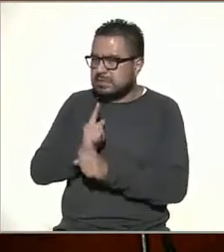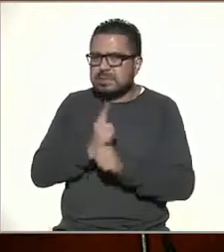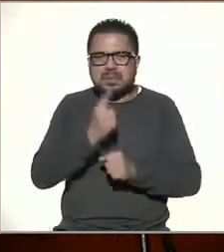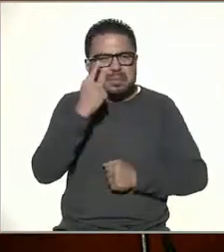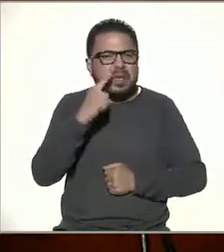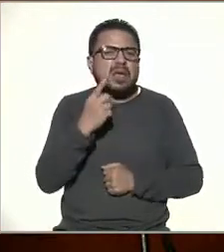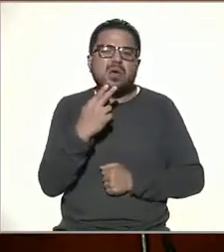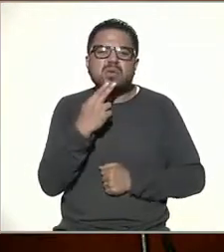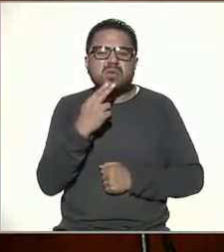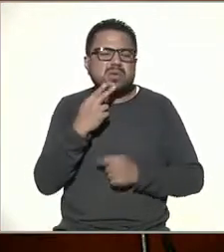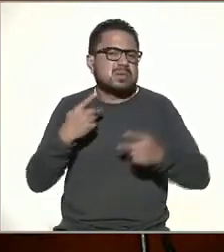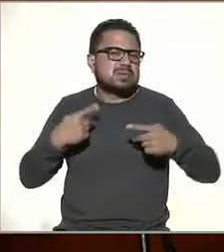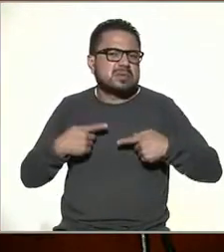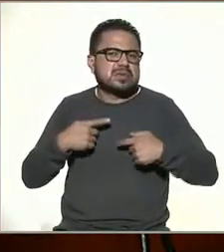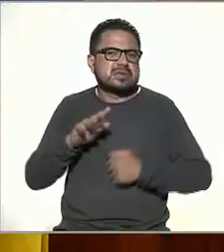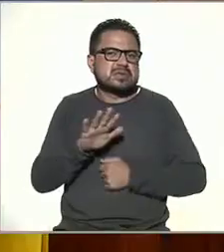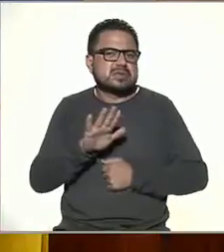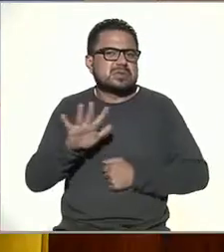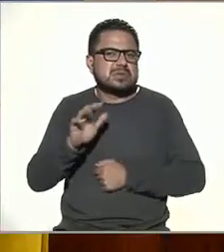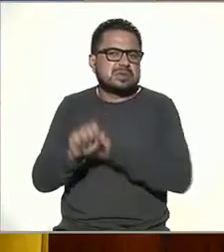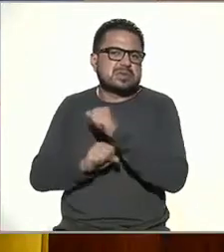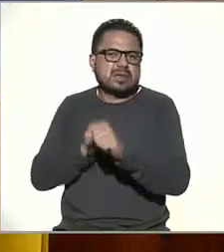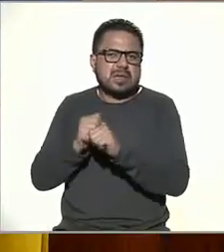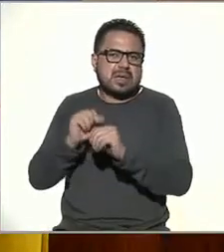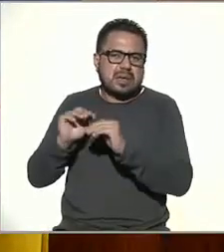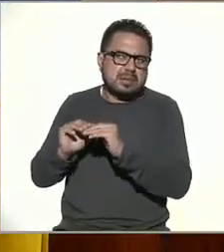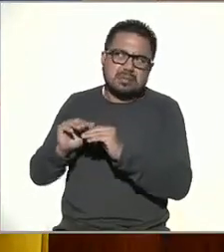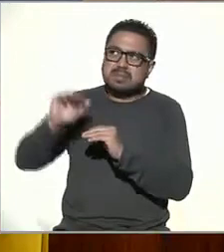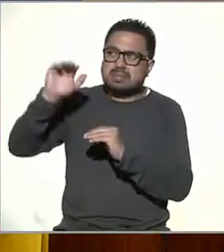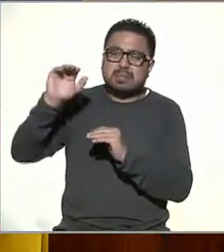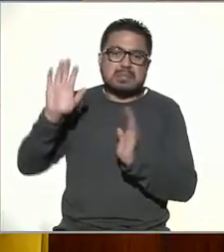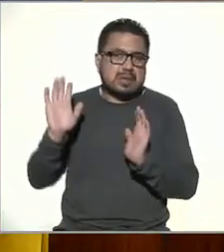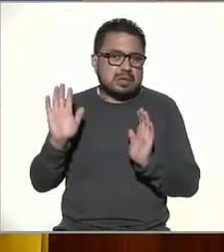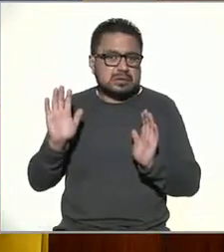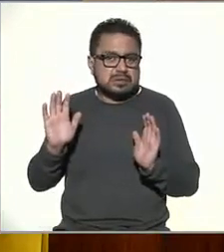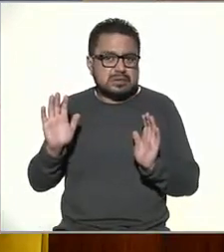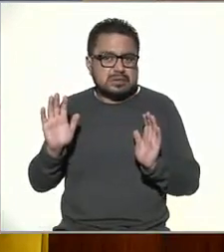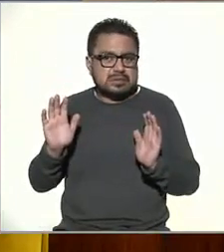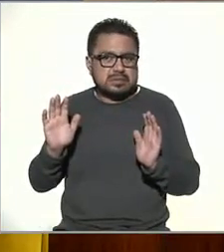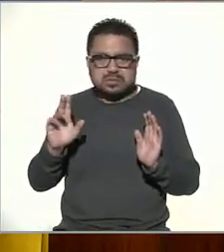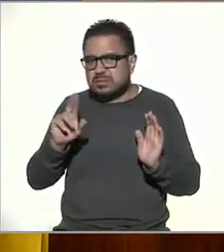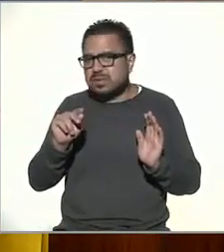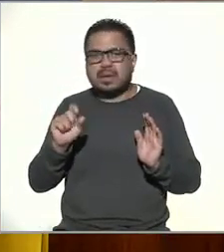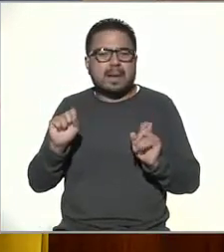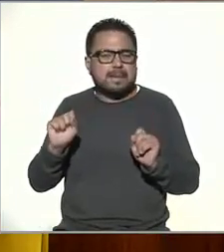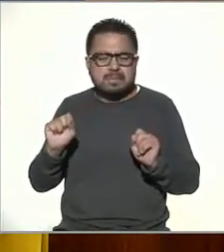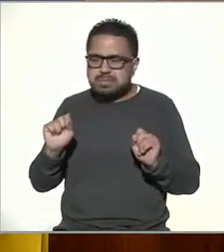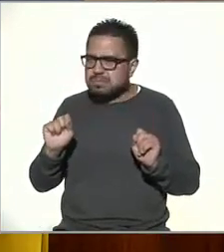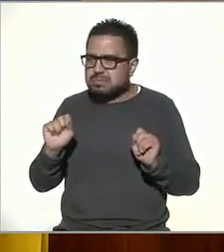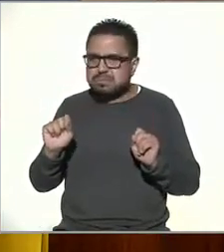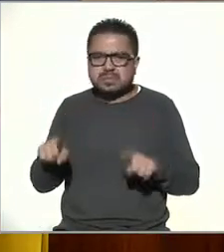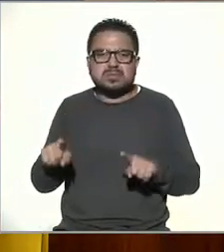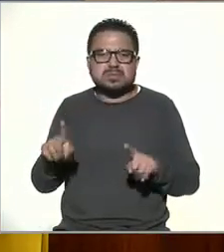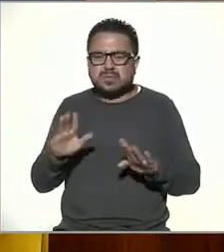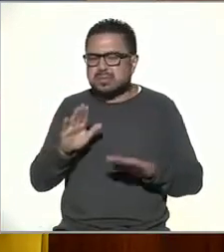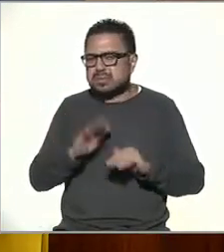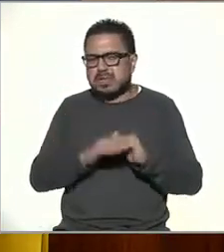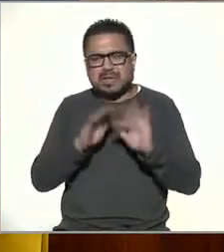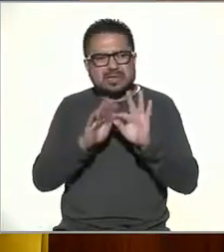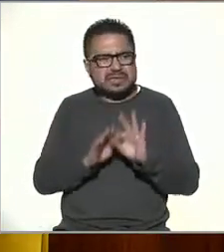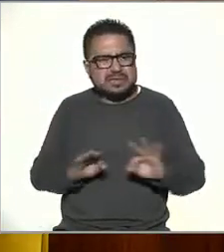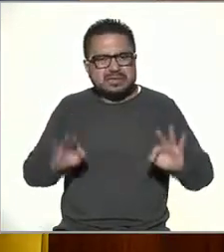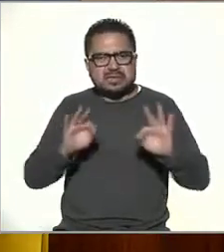utilizan las personas de 55 años y más, ya no es lo mismo, son fundamentalmente